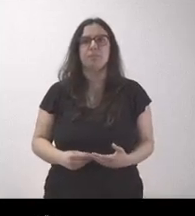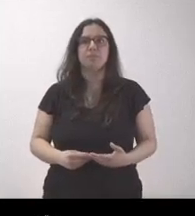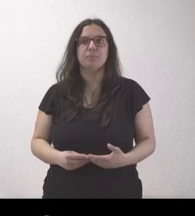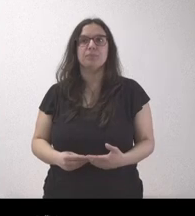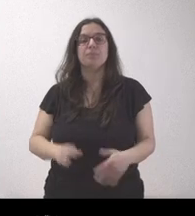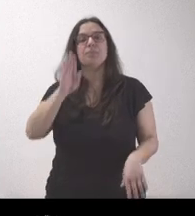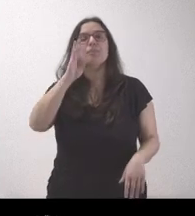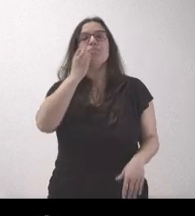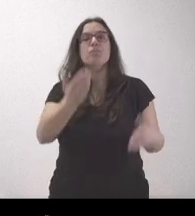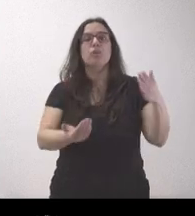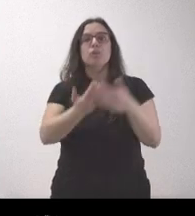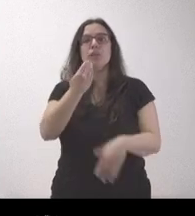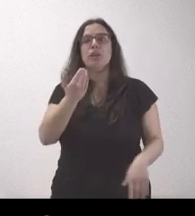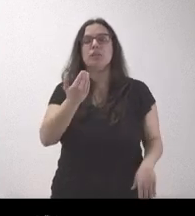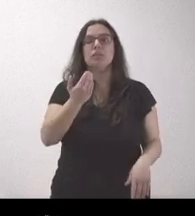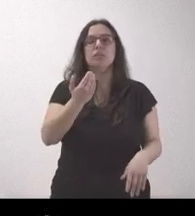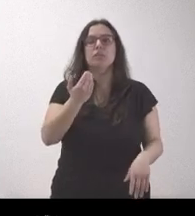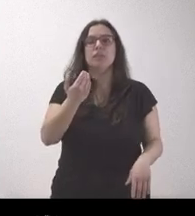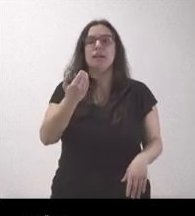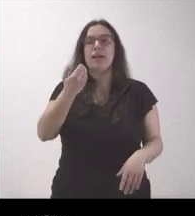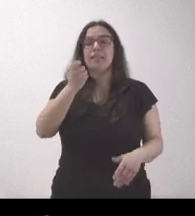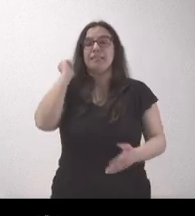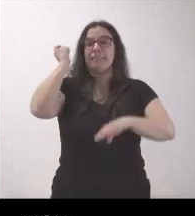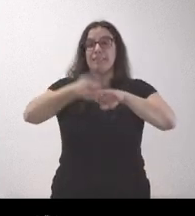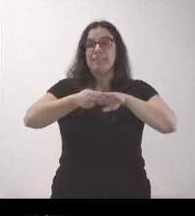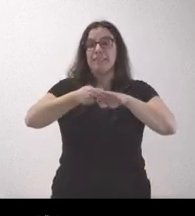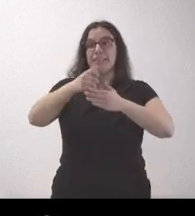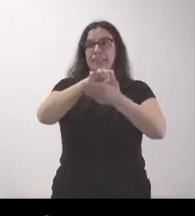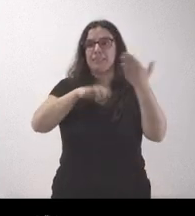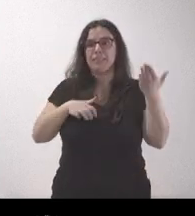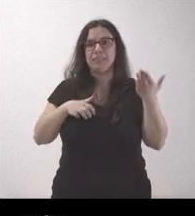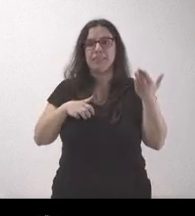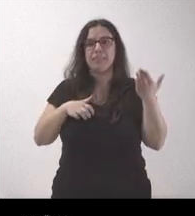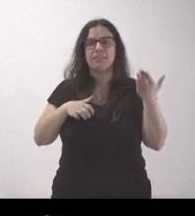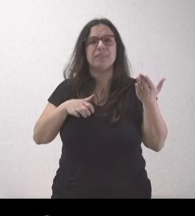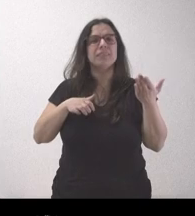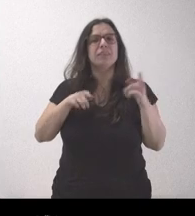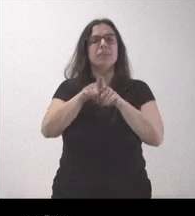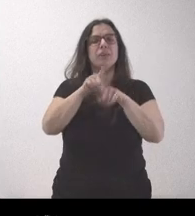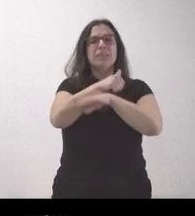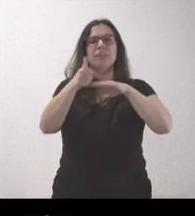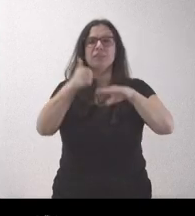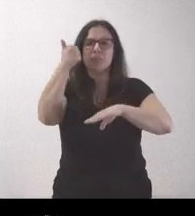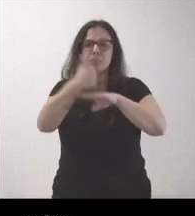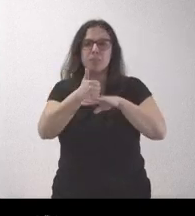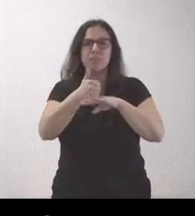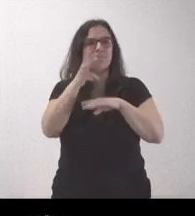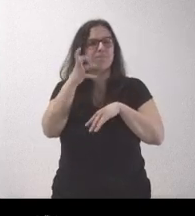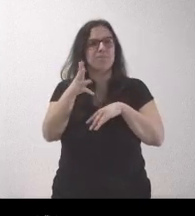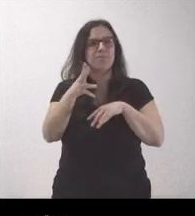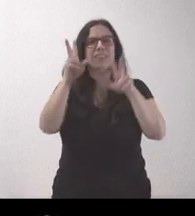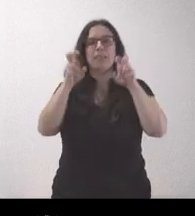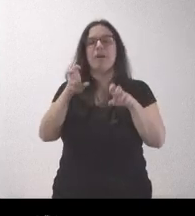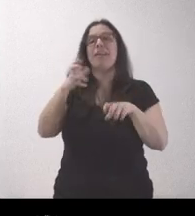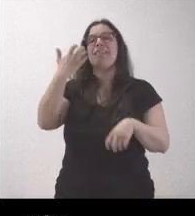Hola, muy buenos días. Han recurrido ya la sentencia ante el Supremo, la sentencia del TSJ sobre el cierre de Navacerrada.